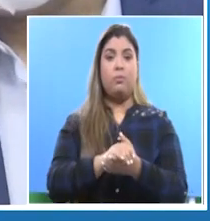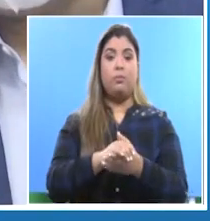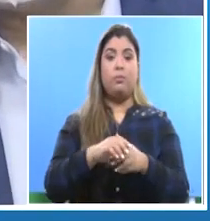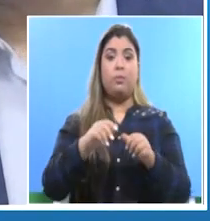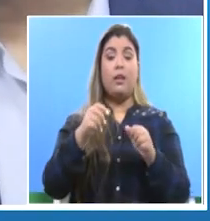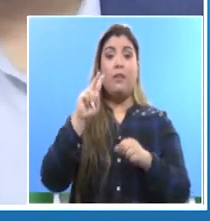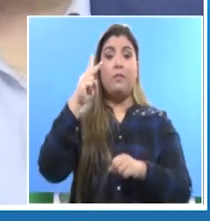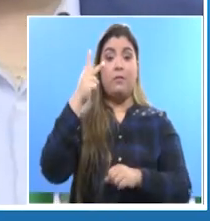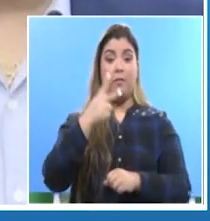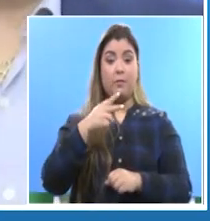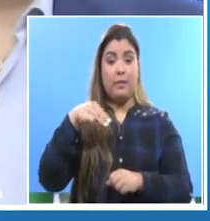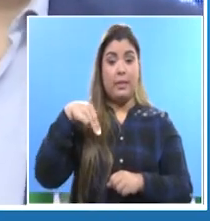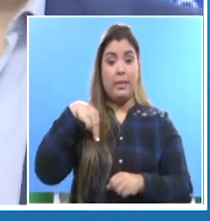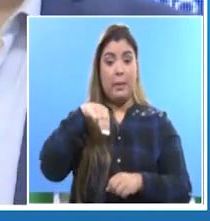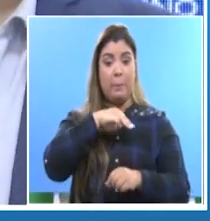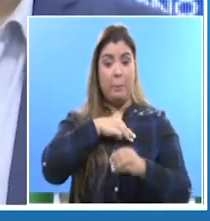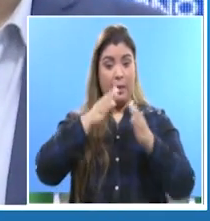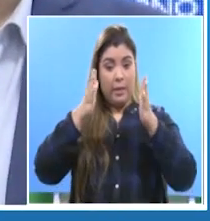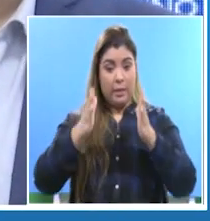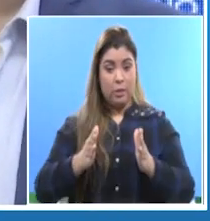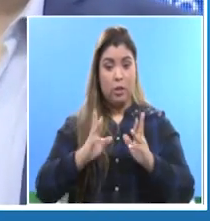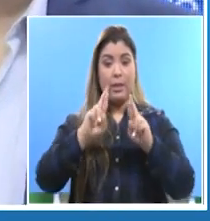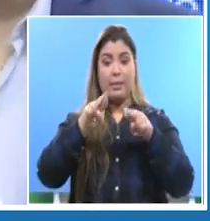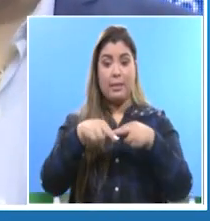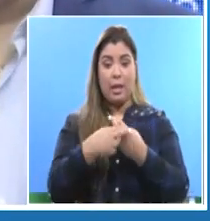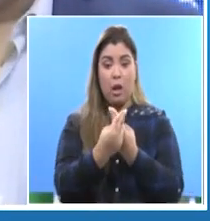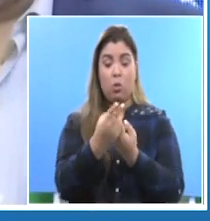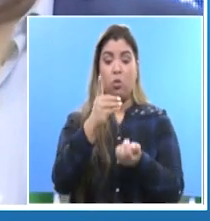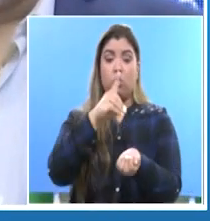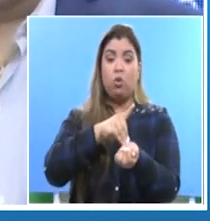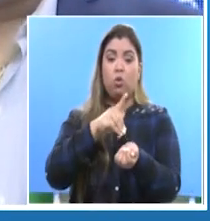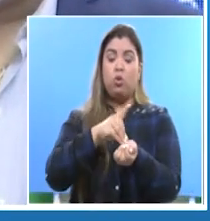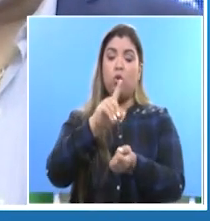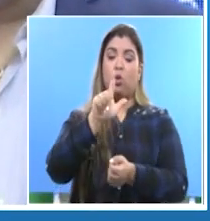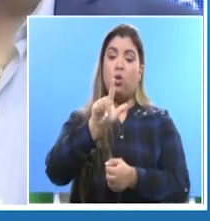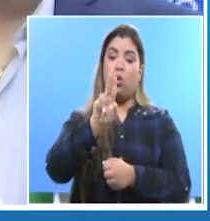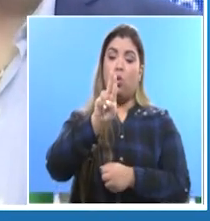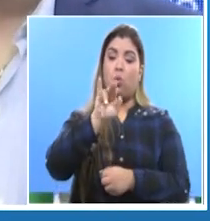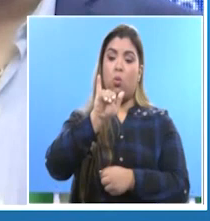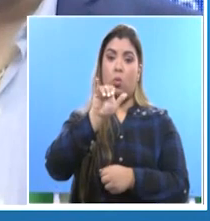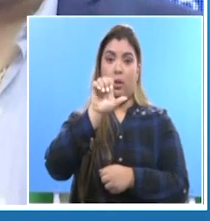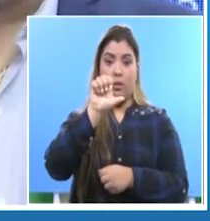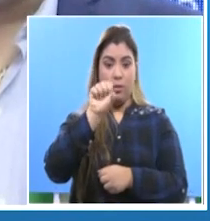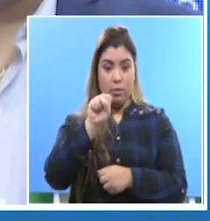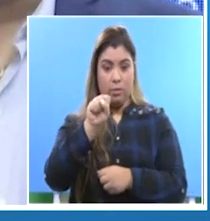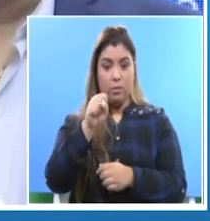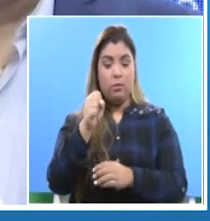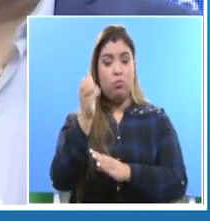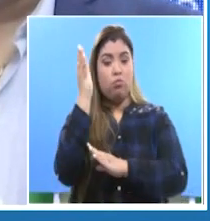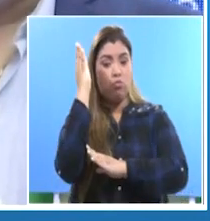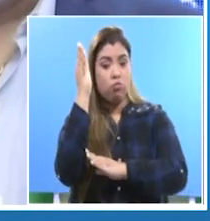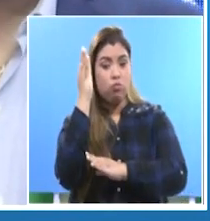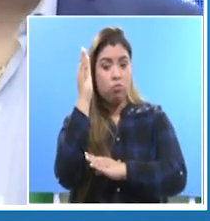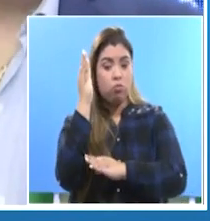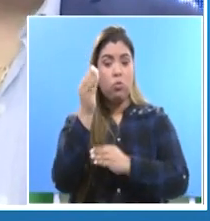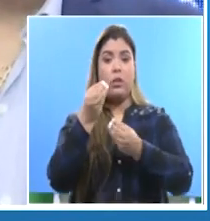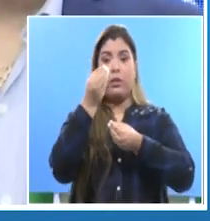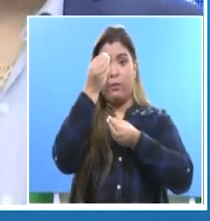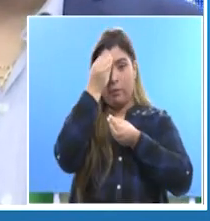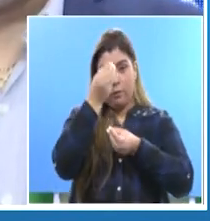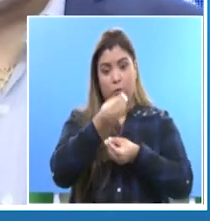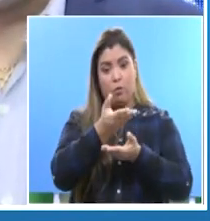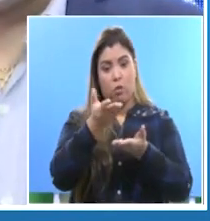el viceministro de Salud, el doctor Luis Francisco Sucre, se dirigirá al país